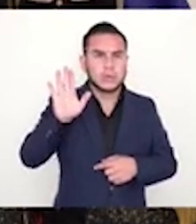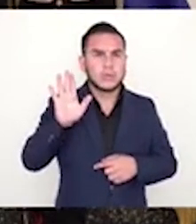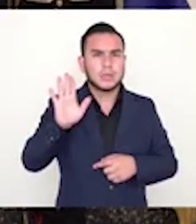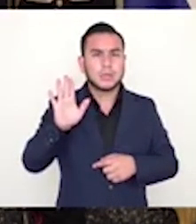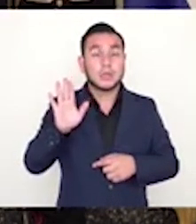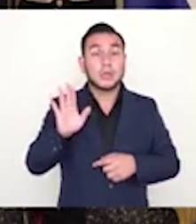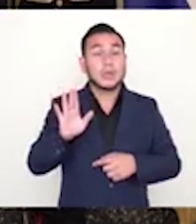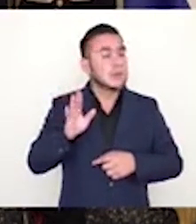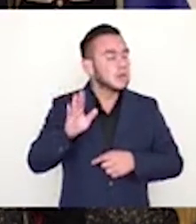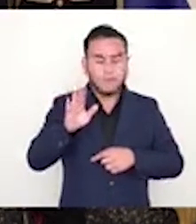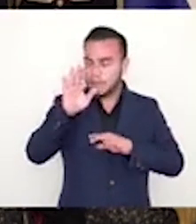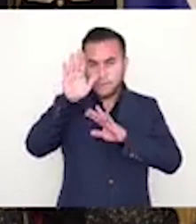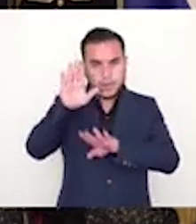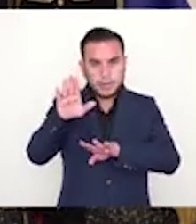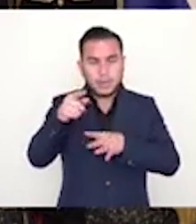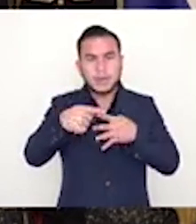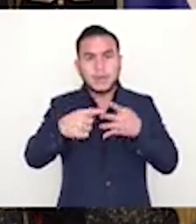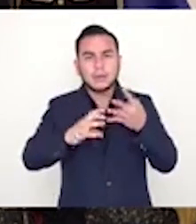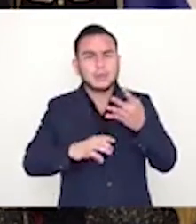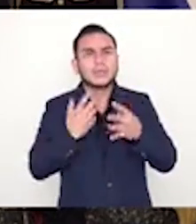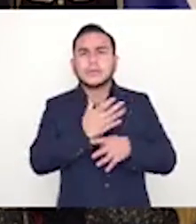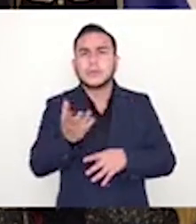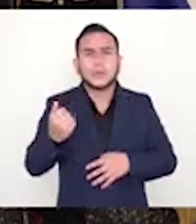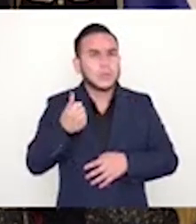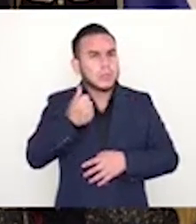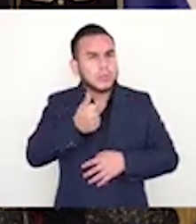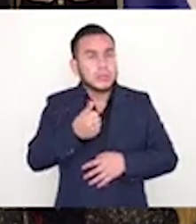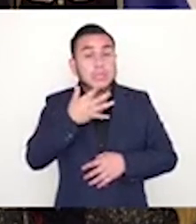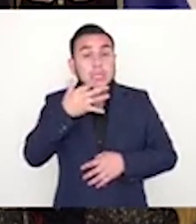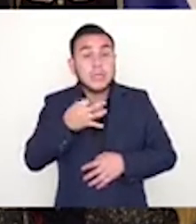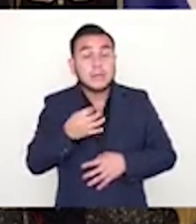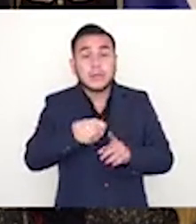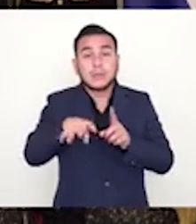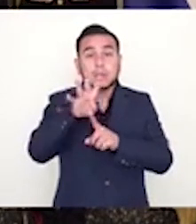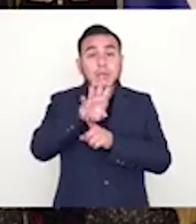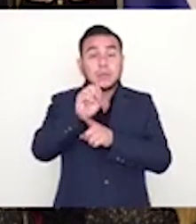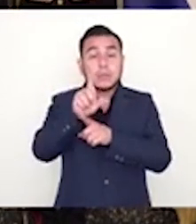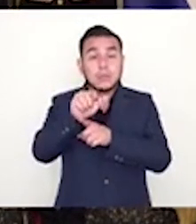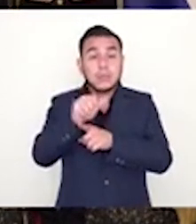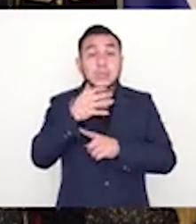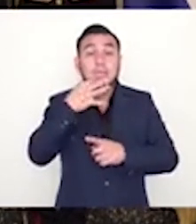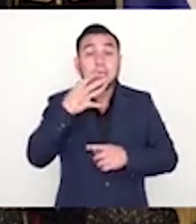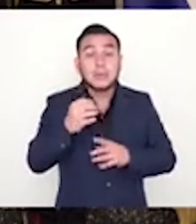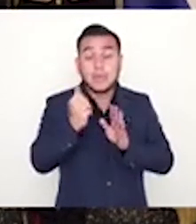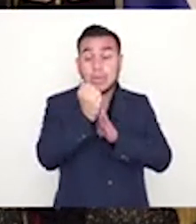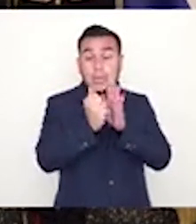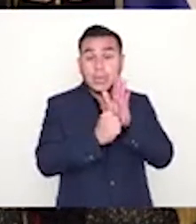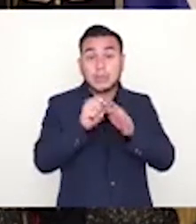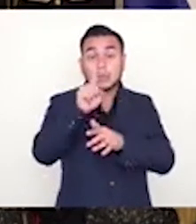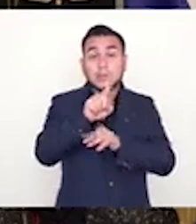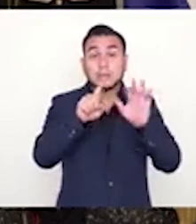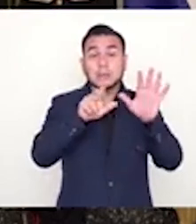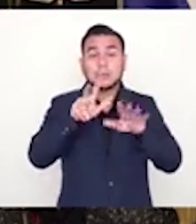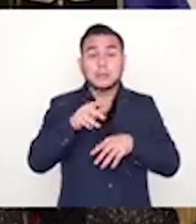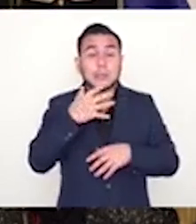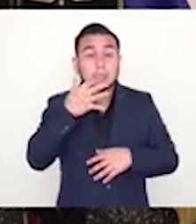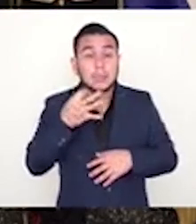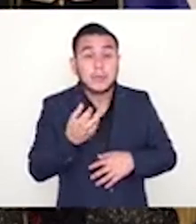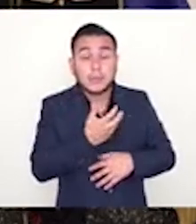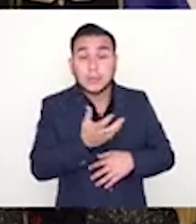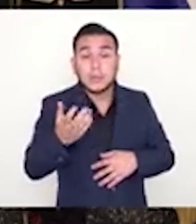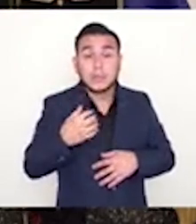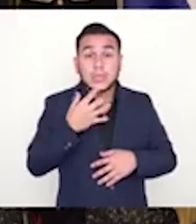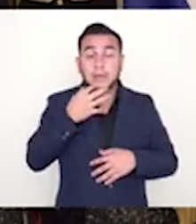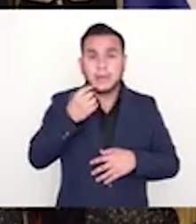inconstitucional por ningún tribunal constitucional, ninguna sala de constitucional, ni siquiera por este. Que deroguen el artículo por inconstitucional, si de verdad